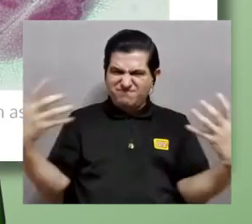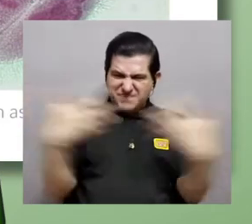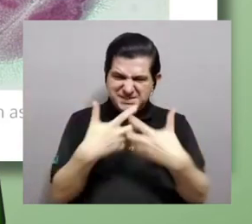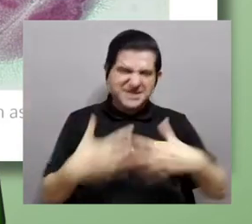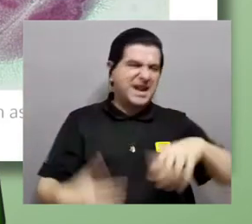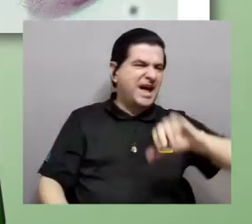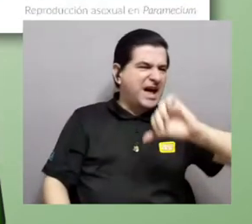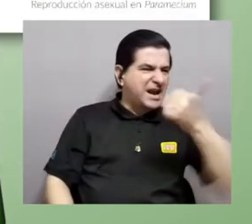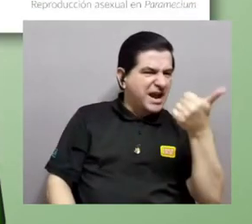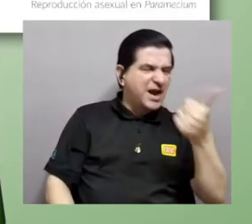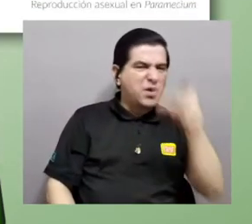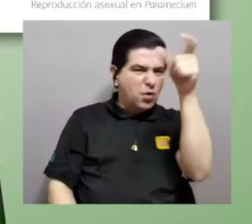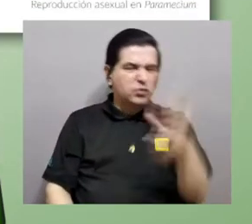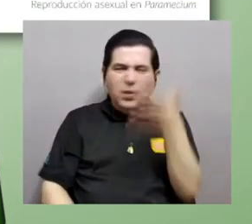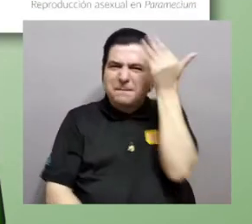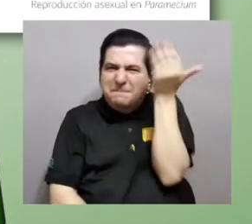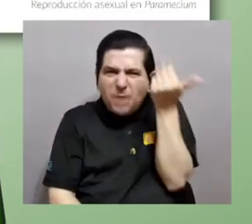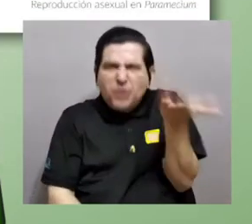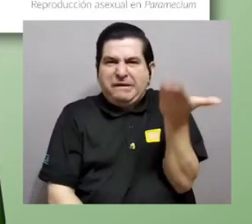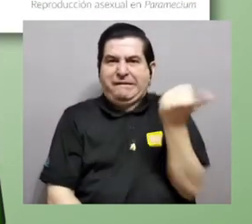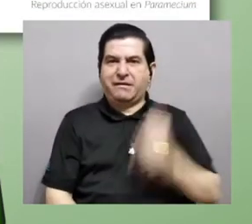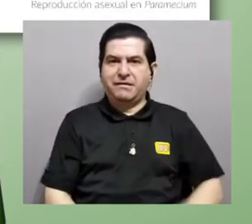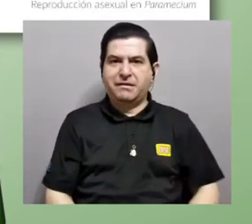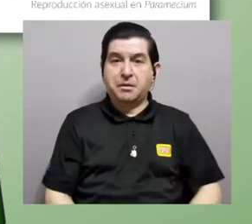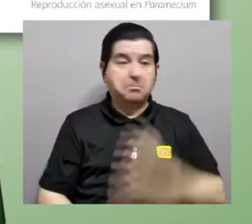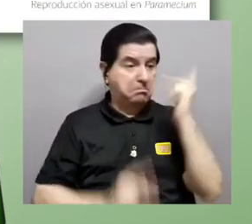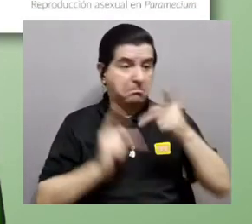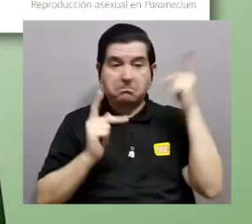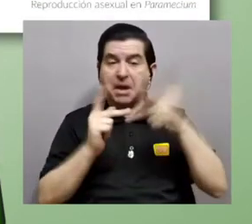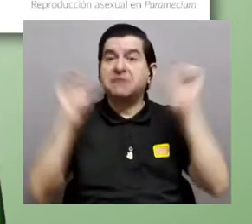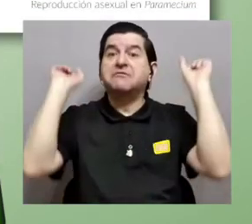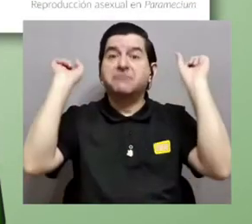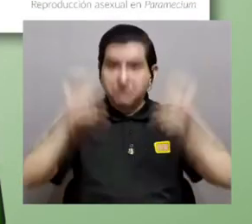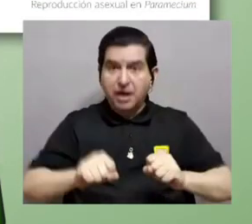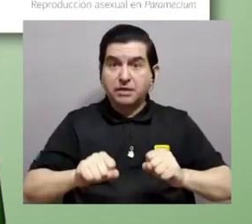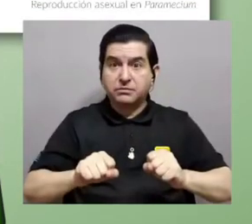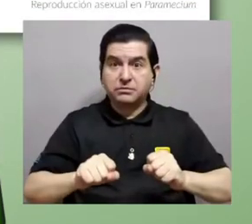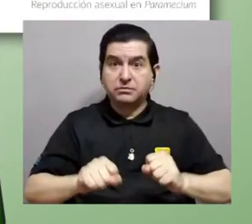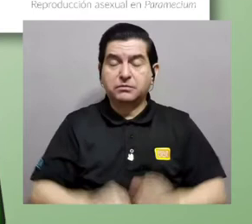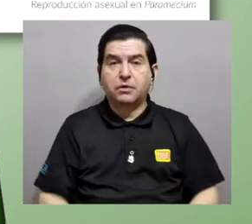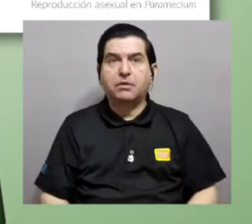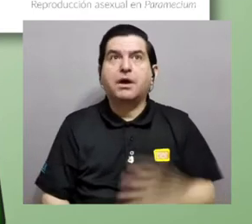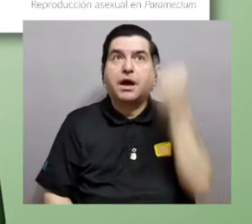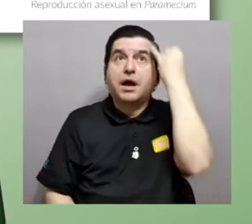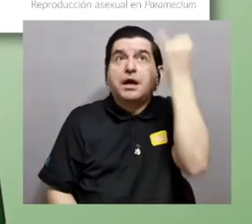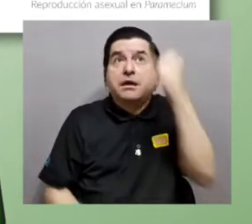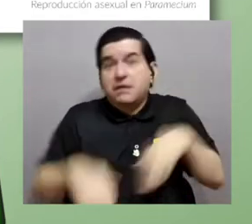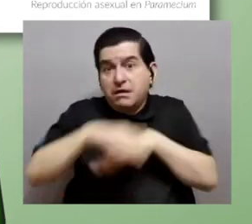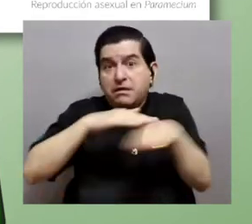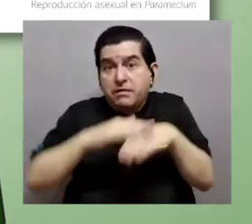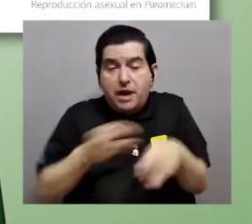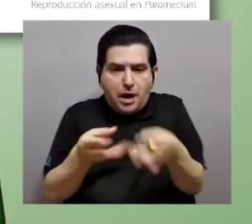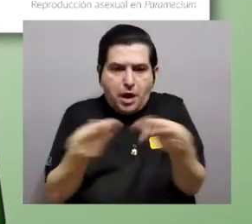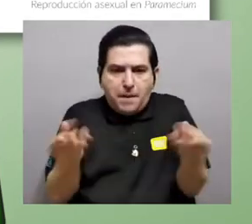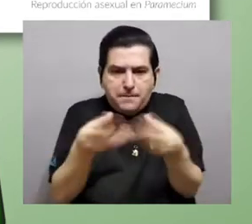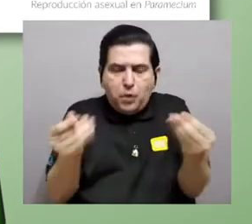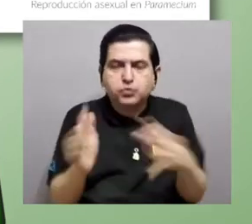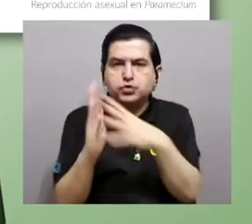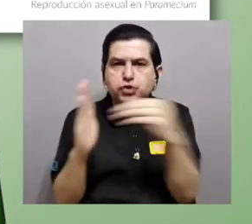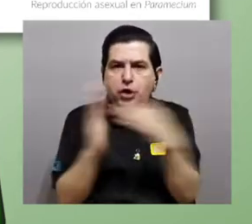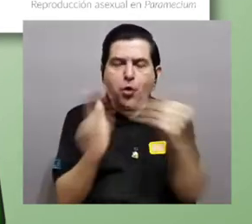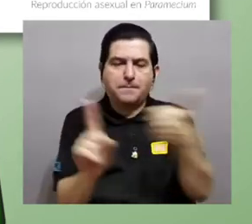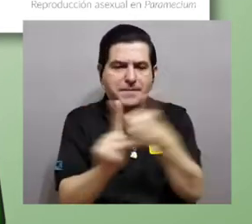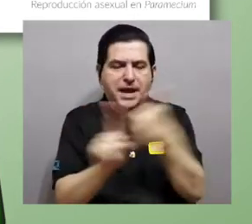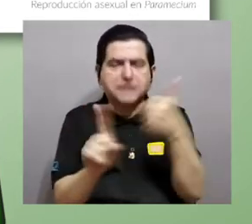otro organismo, cuando es perfectamente posible, al menos en principio, producir copias idénticas de uno mismo.